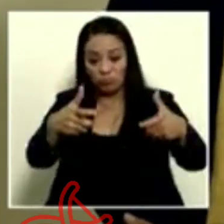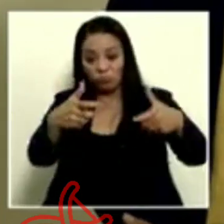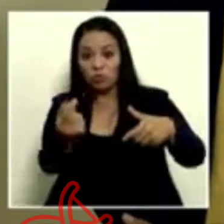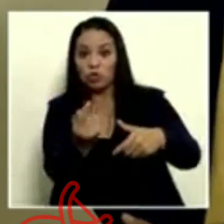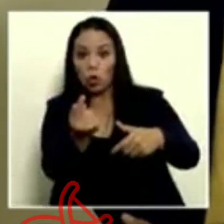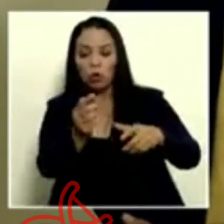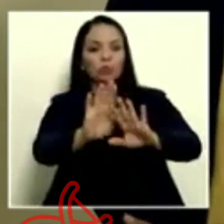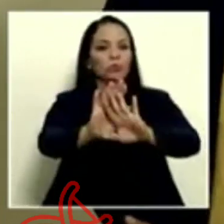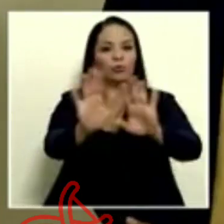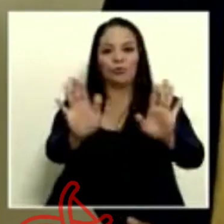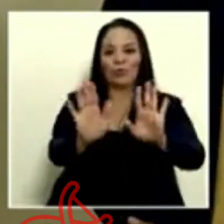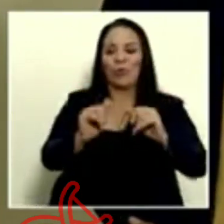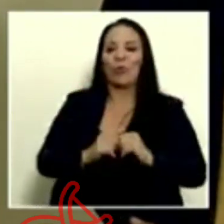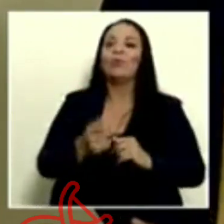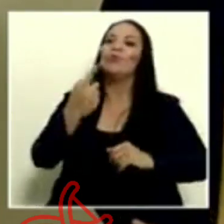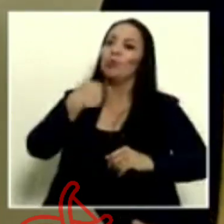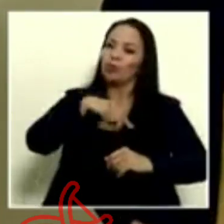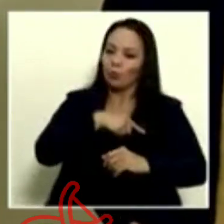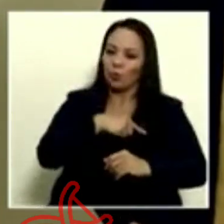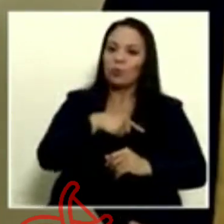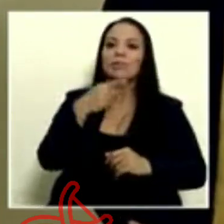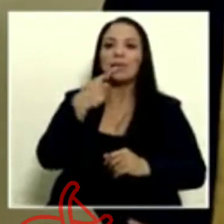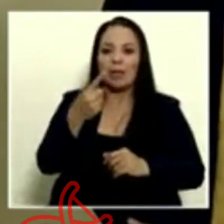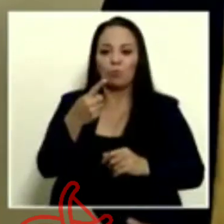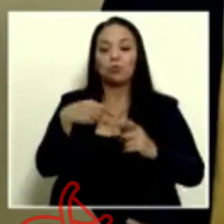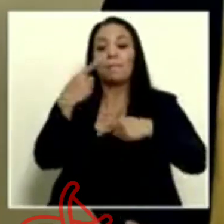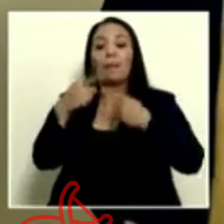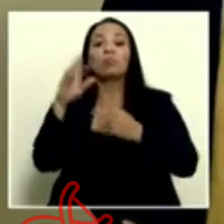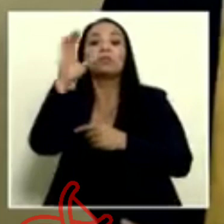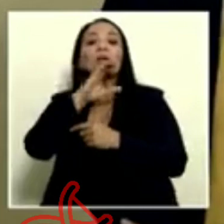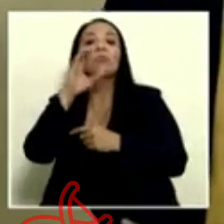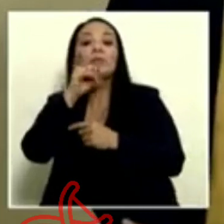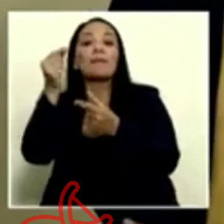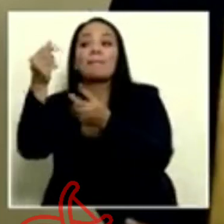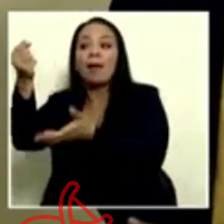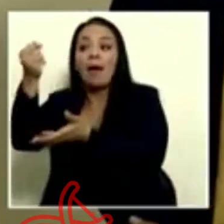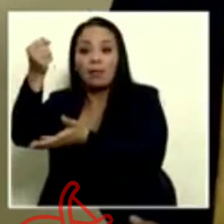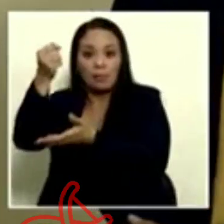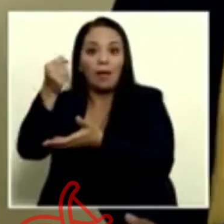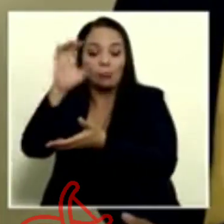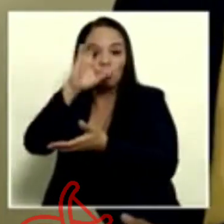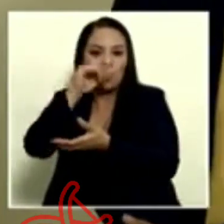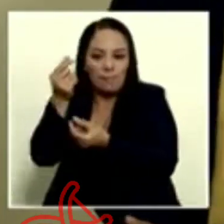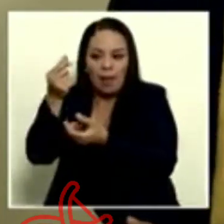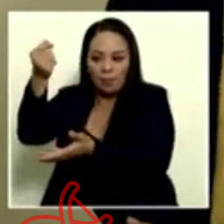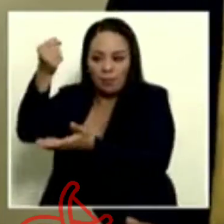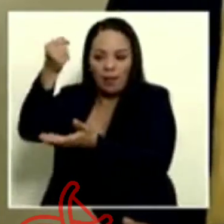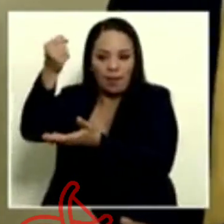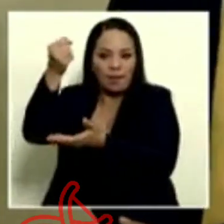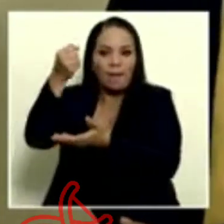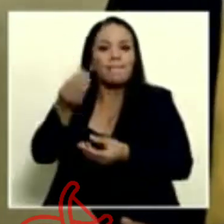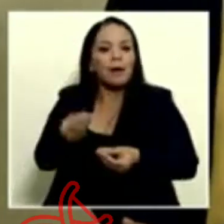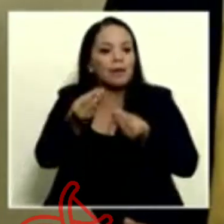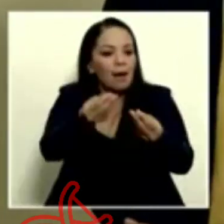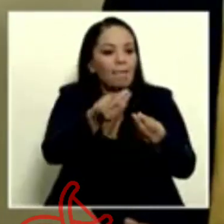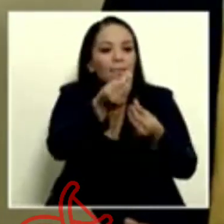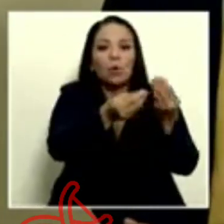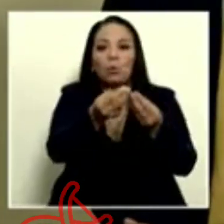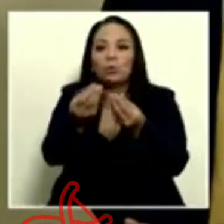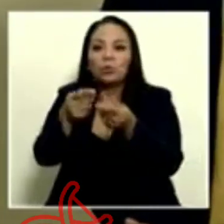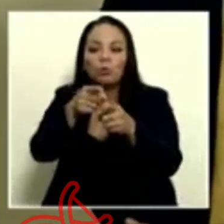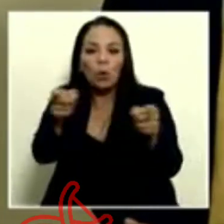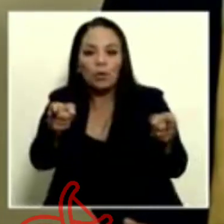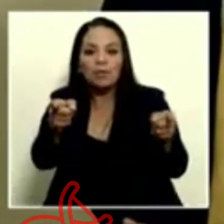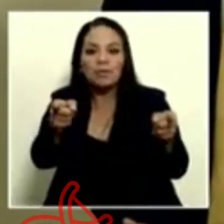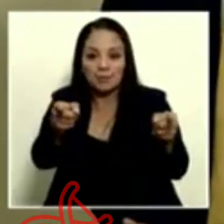dijimos que íbamos a conseguir los recursos para darle a los productores pequeños y